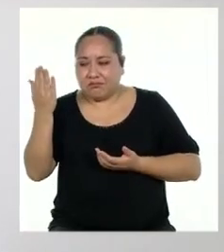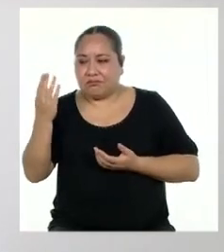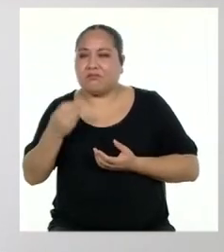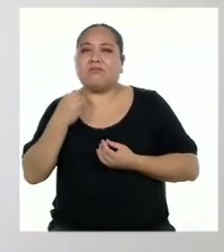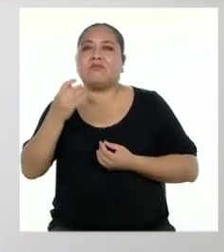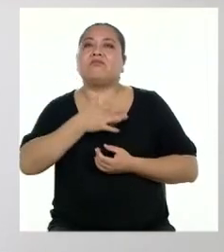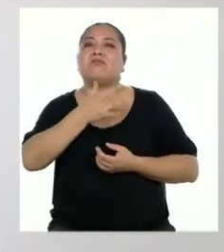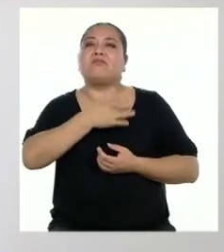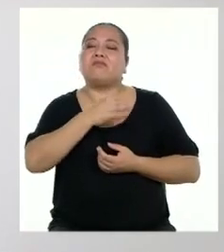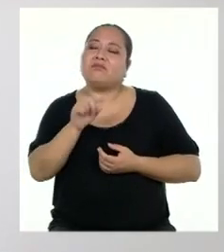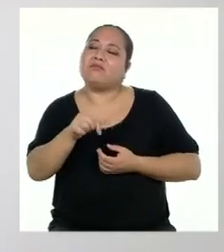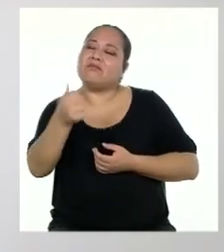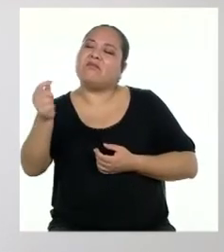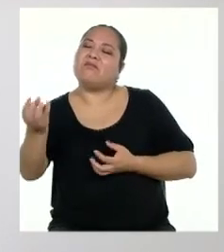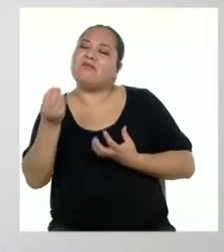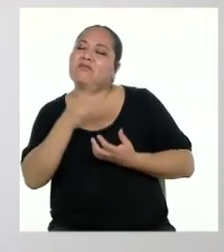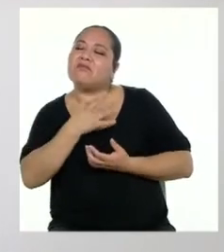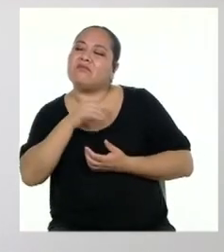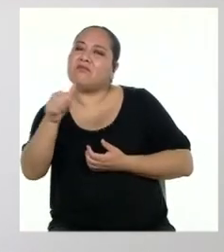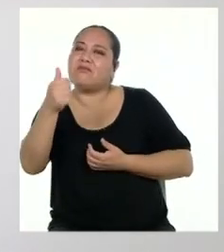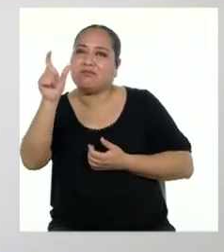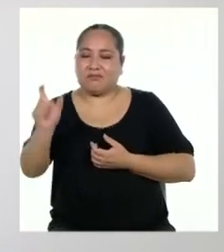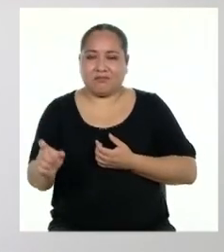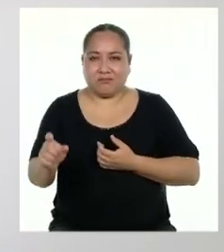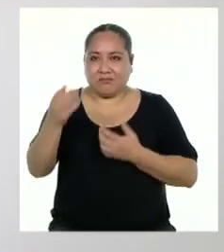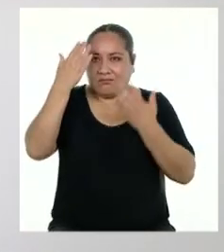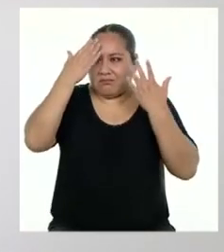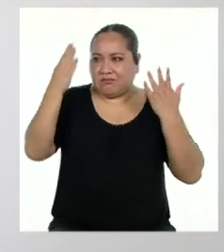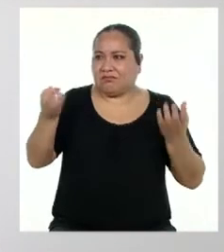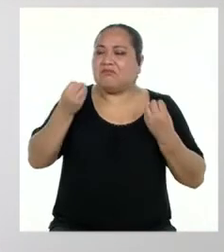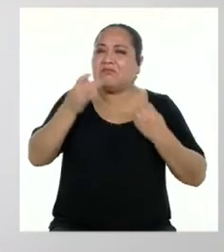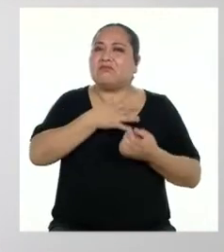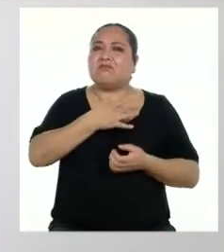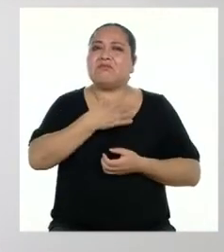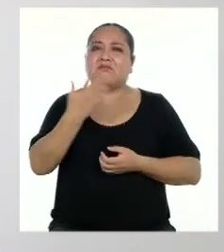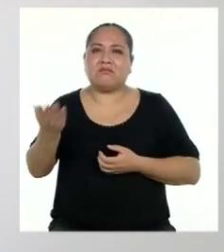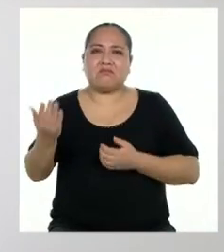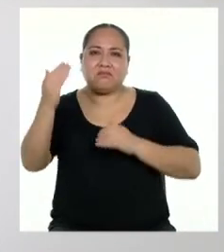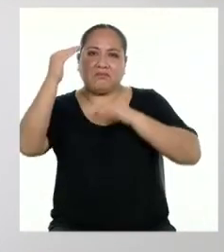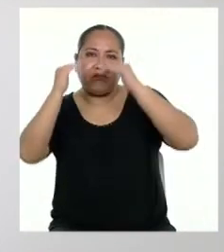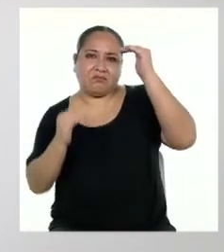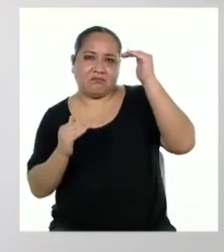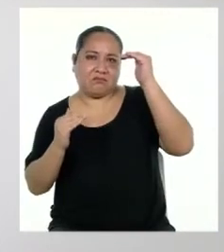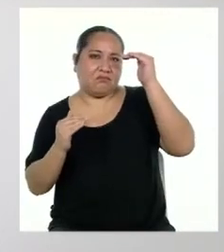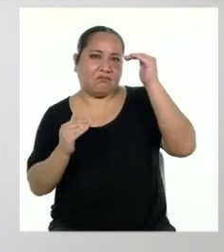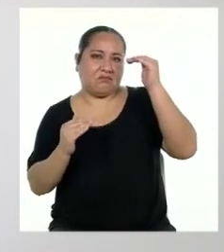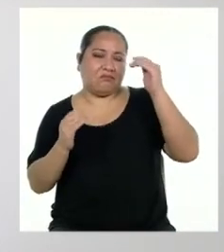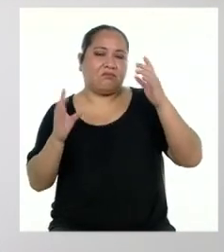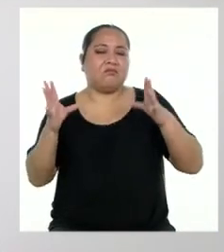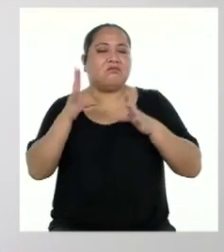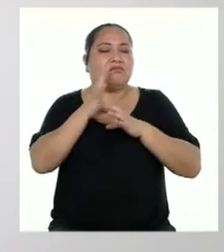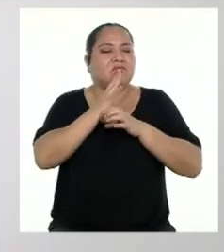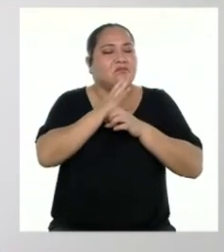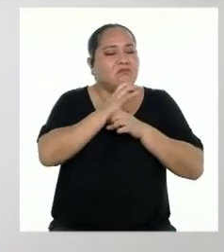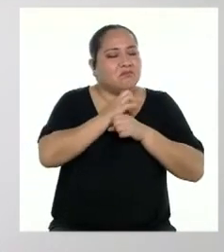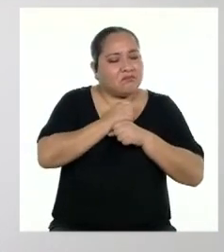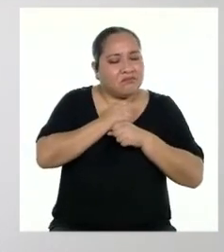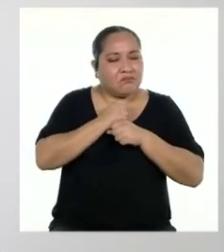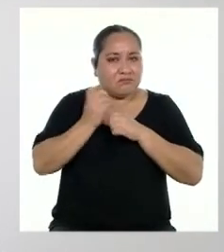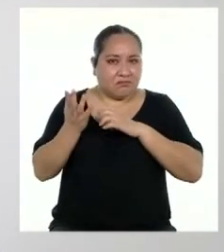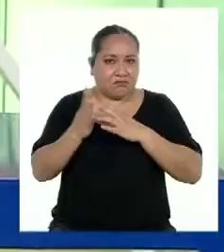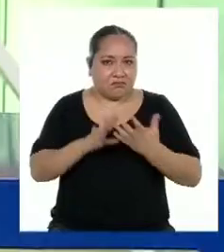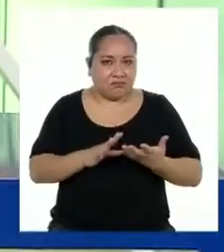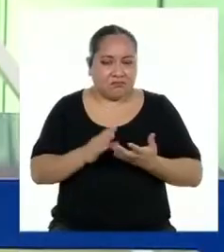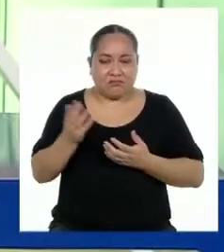los zapatos de otras personas. No sabemos cómo se siente la desigualdad, el duelo y una serie de